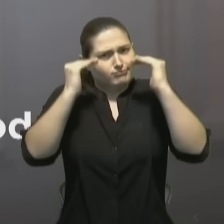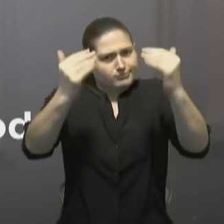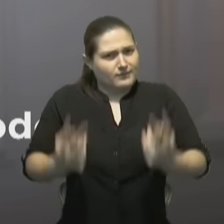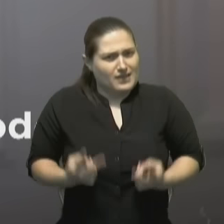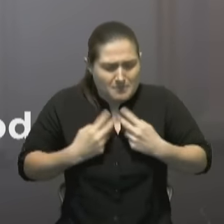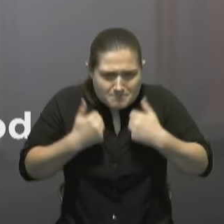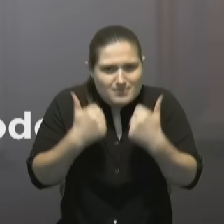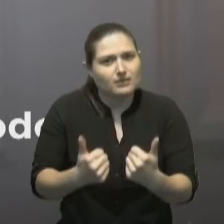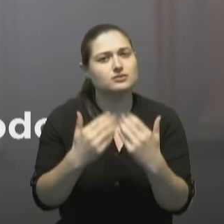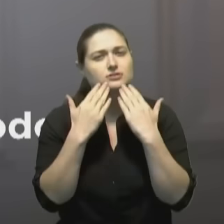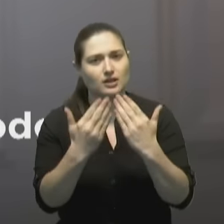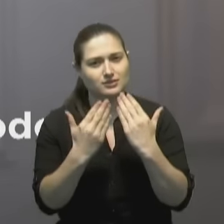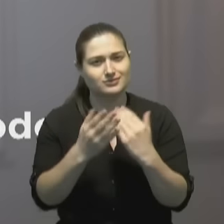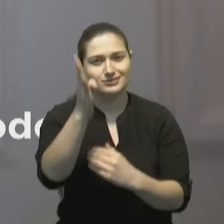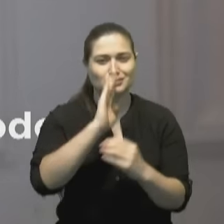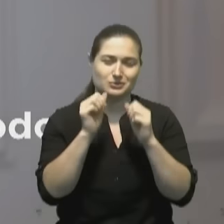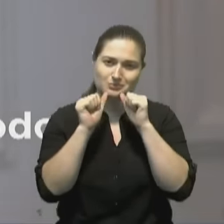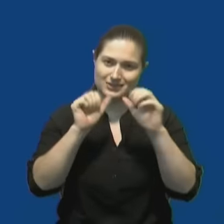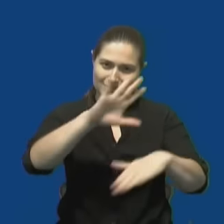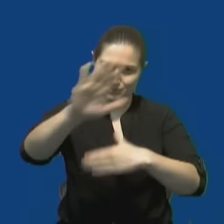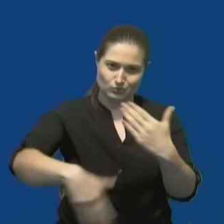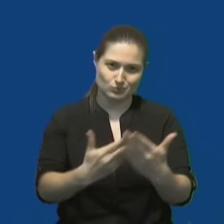y que Dios los bendiga a todos.